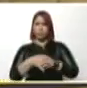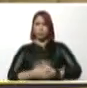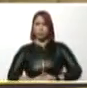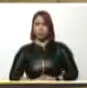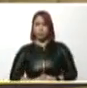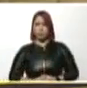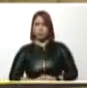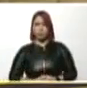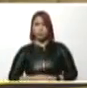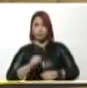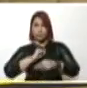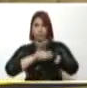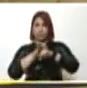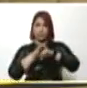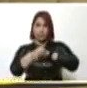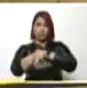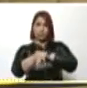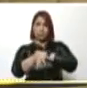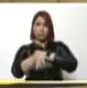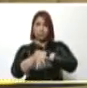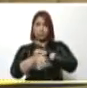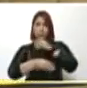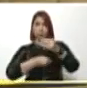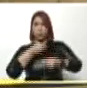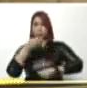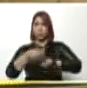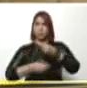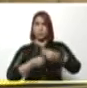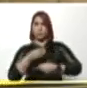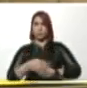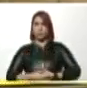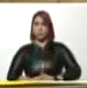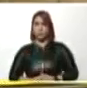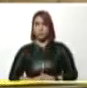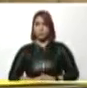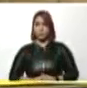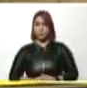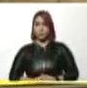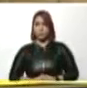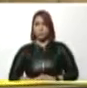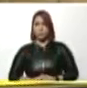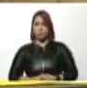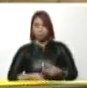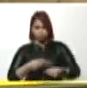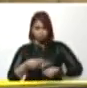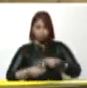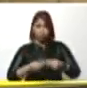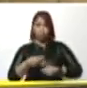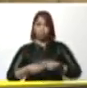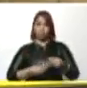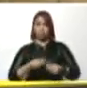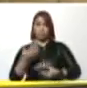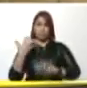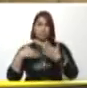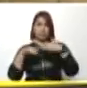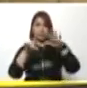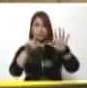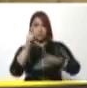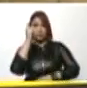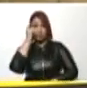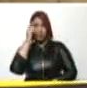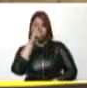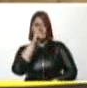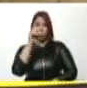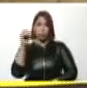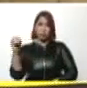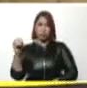La variante Omicron nos hizo llevar de hace seis días 200 casos